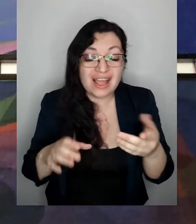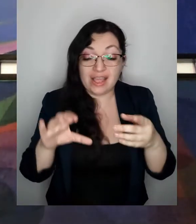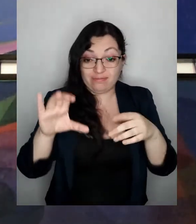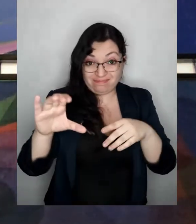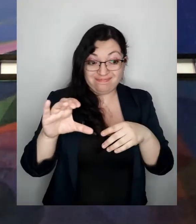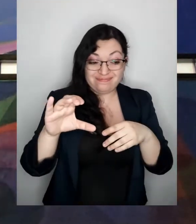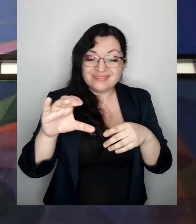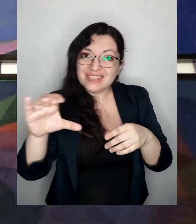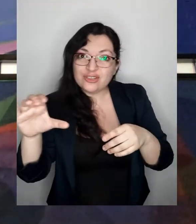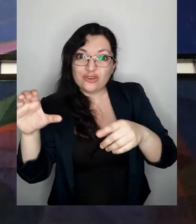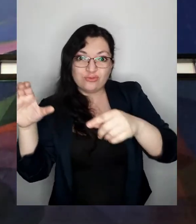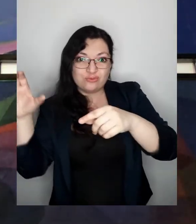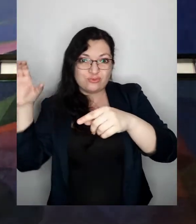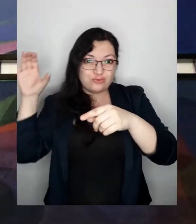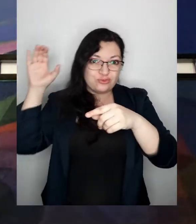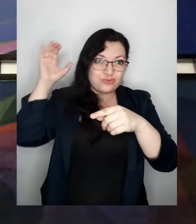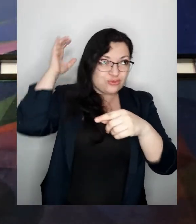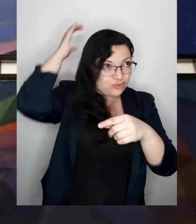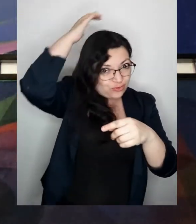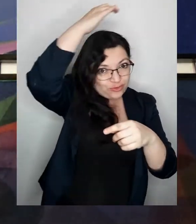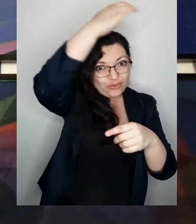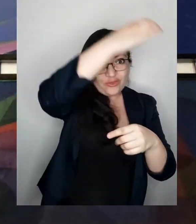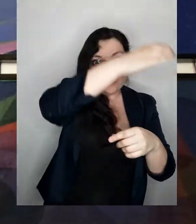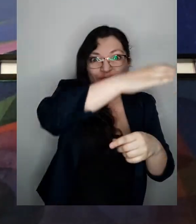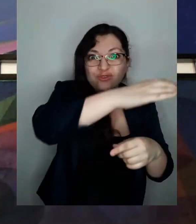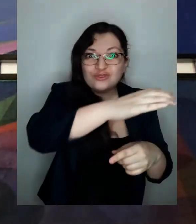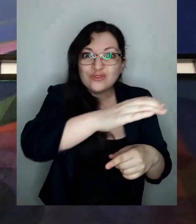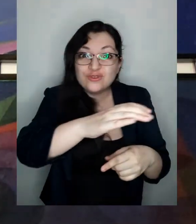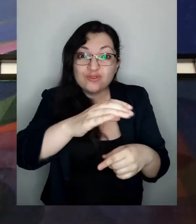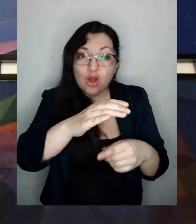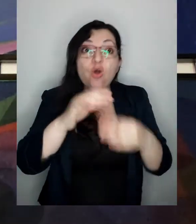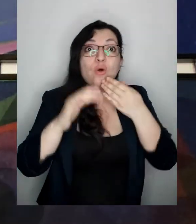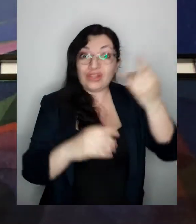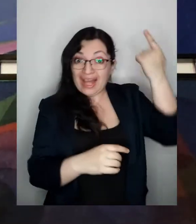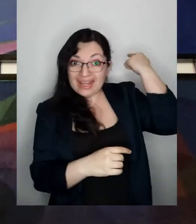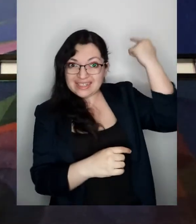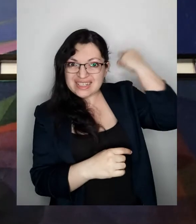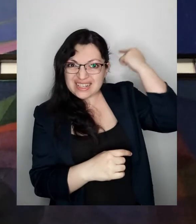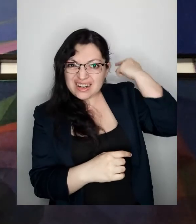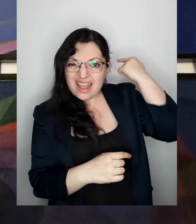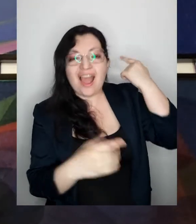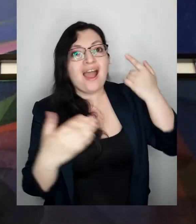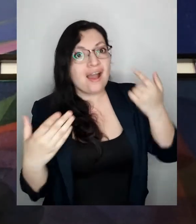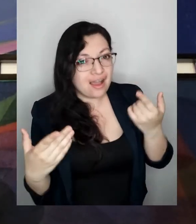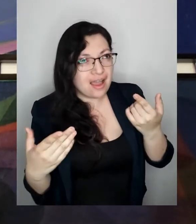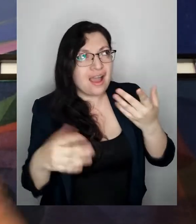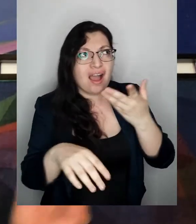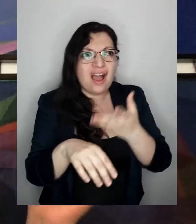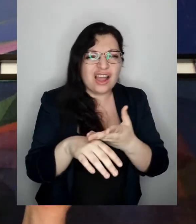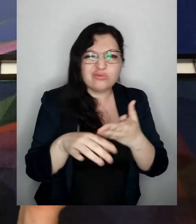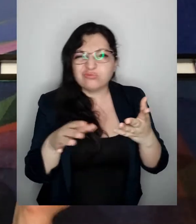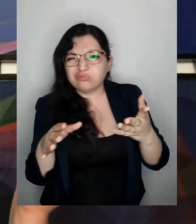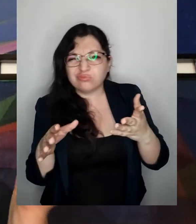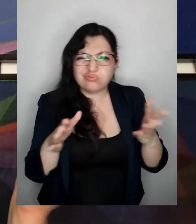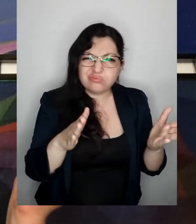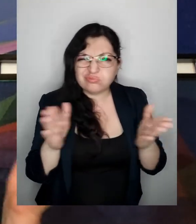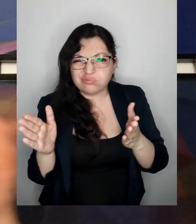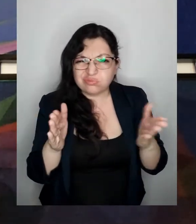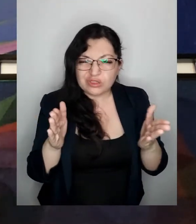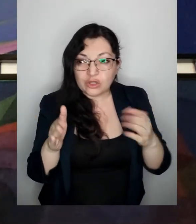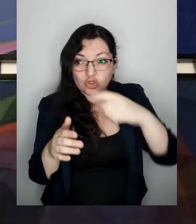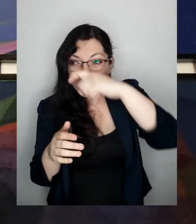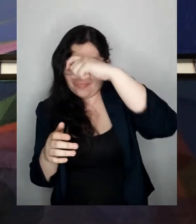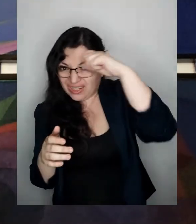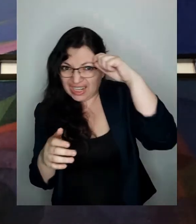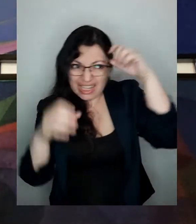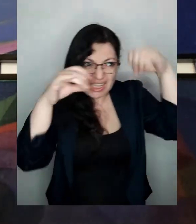sigue dando vueltas alrededor de tu cabeza cuando pasa por atrás está en esta época intermedia entre el